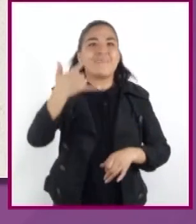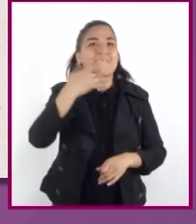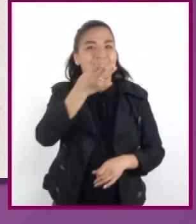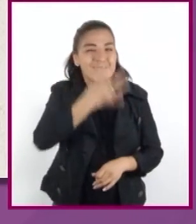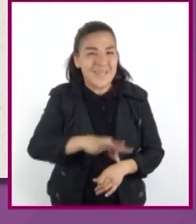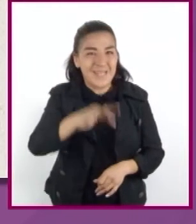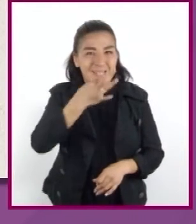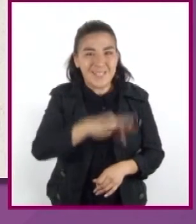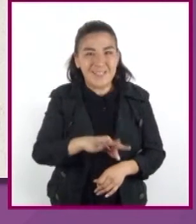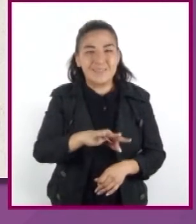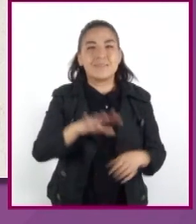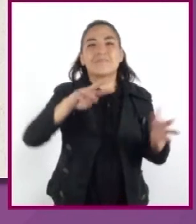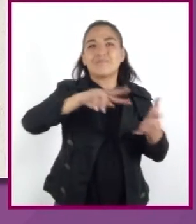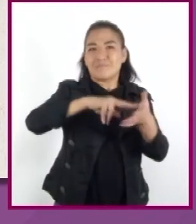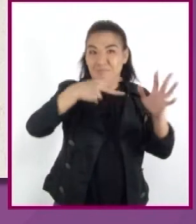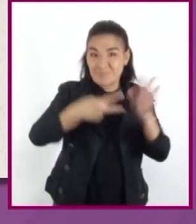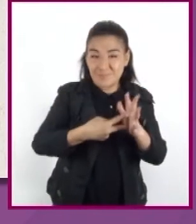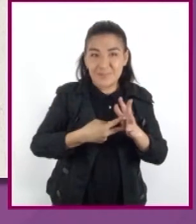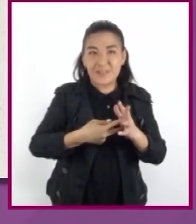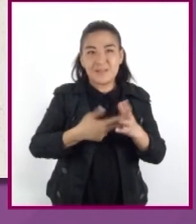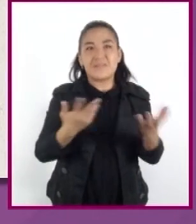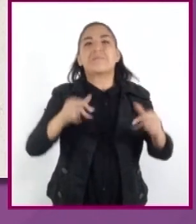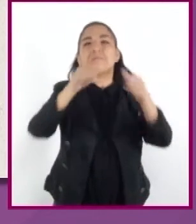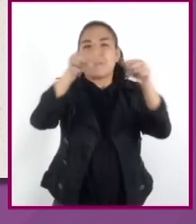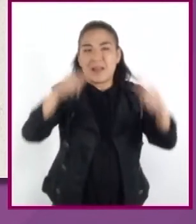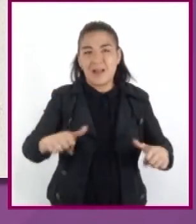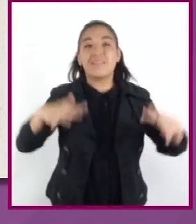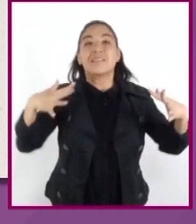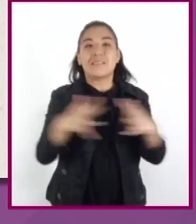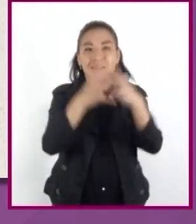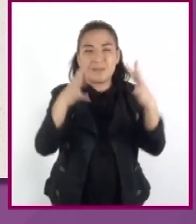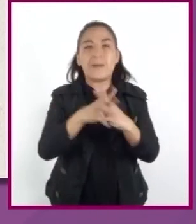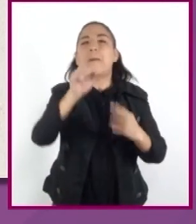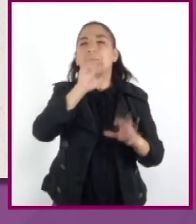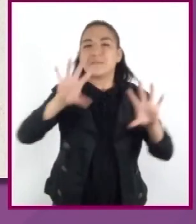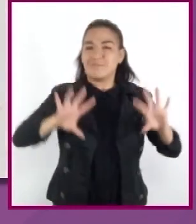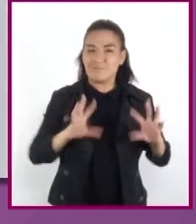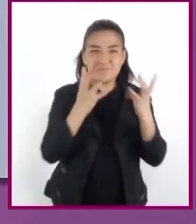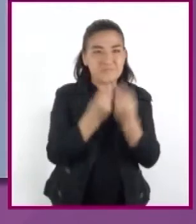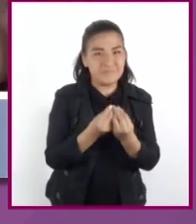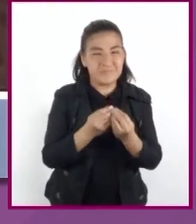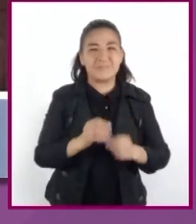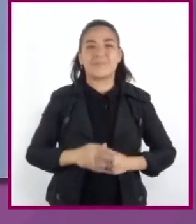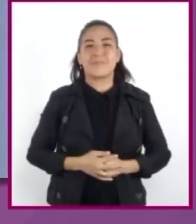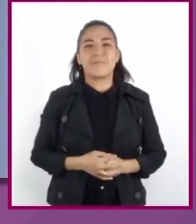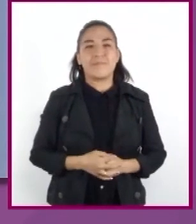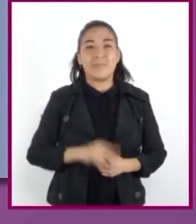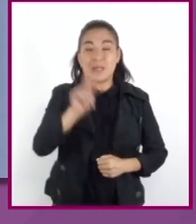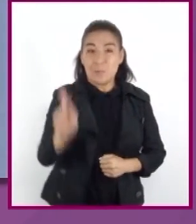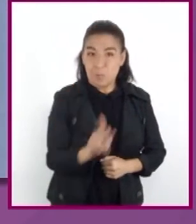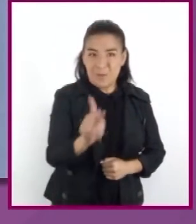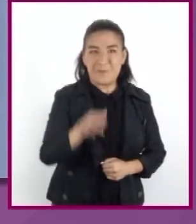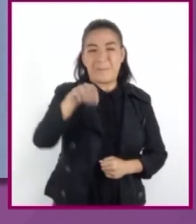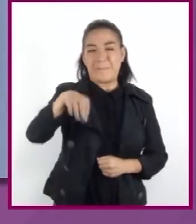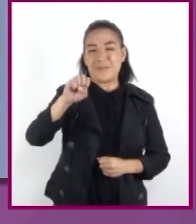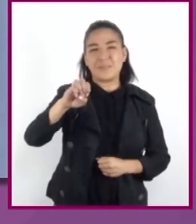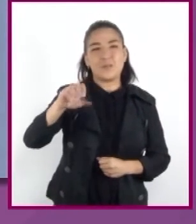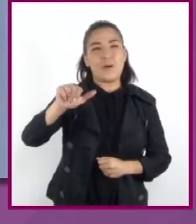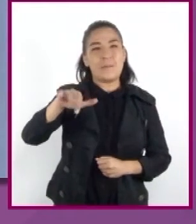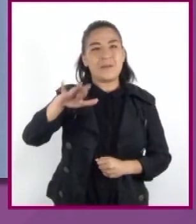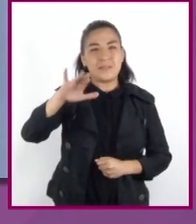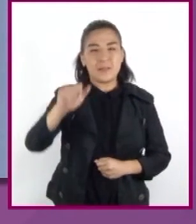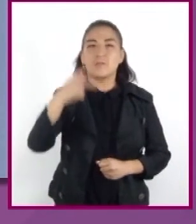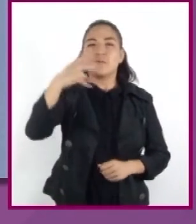fiestas, la arquitectura, el arte y la guerra estuvieron marcados por ella. Los pueblos mesoamericanos fueron